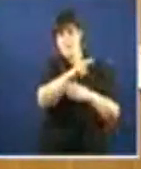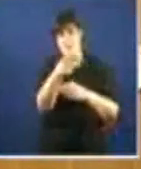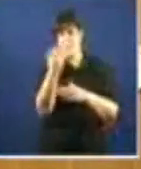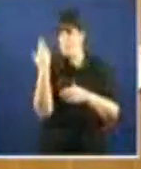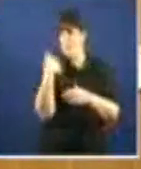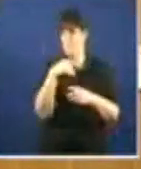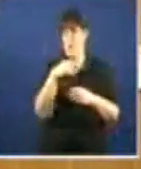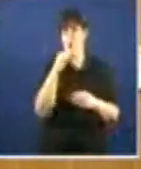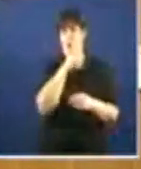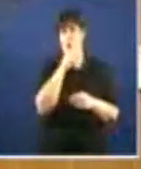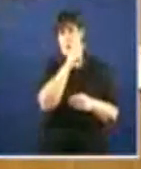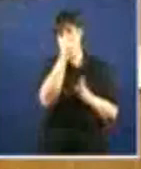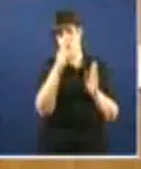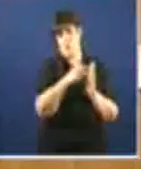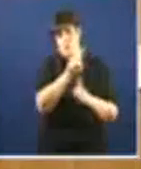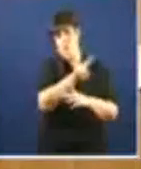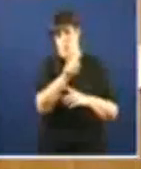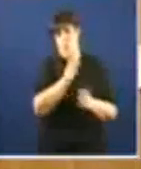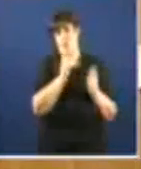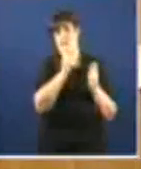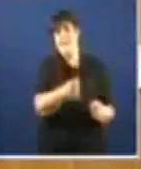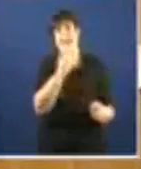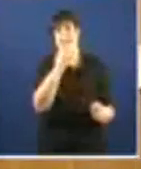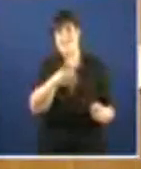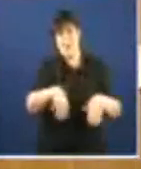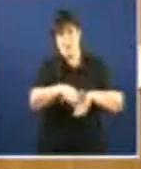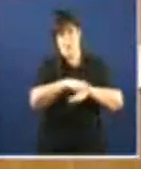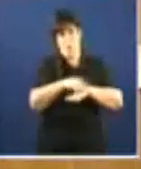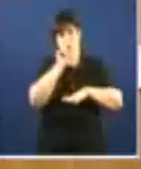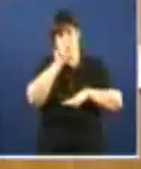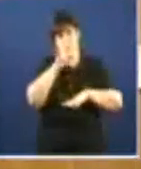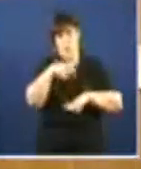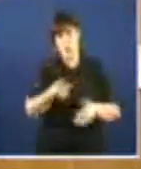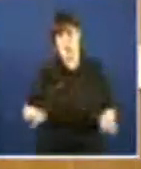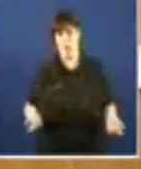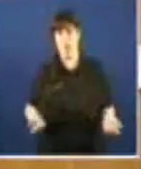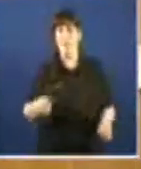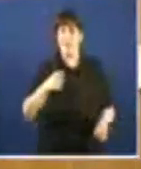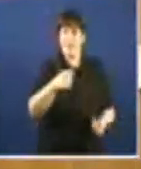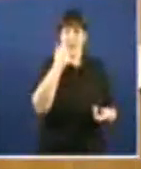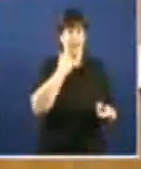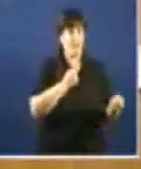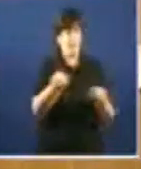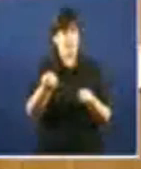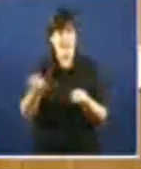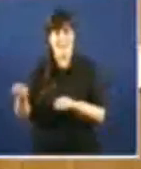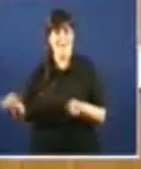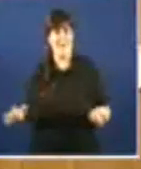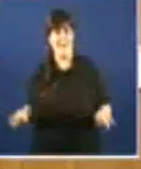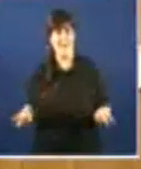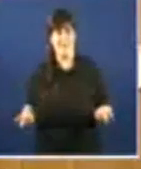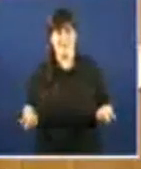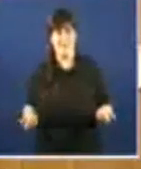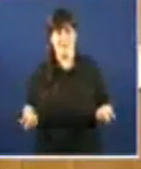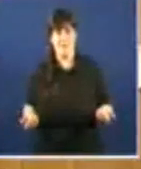Octubro de 2011 polo Goberno do señor Feijó. Este era o gran negocio. Este era o negocio que impedía ter